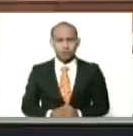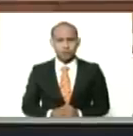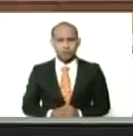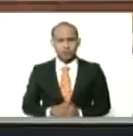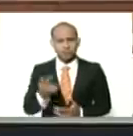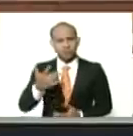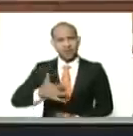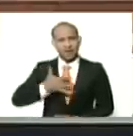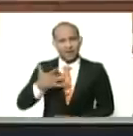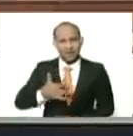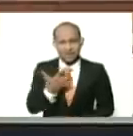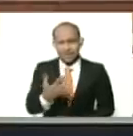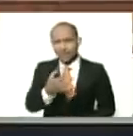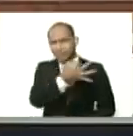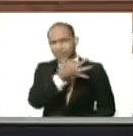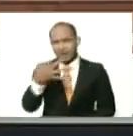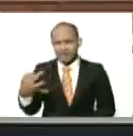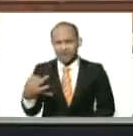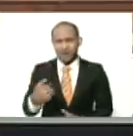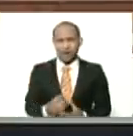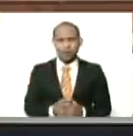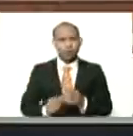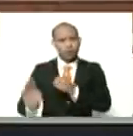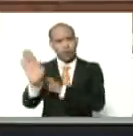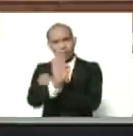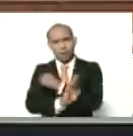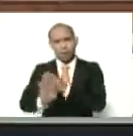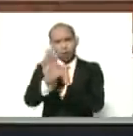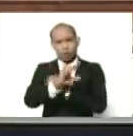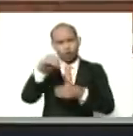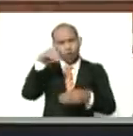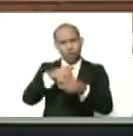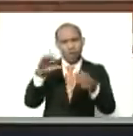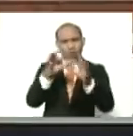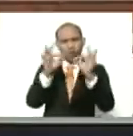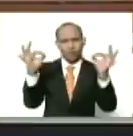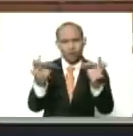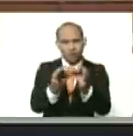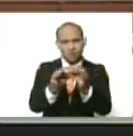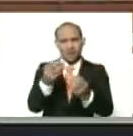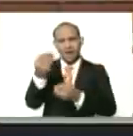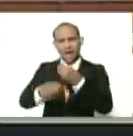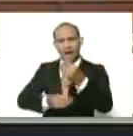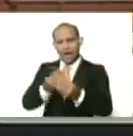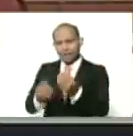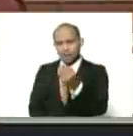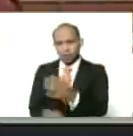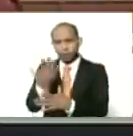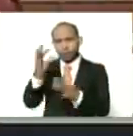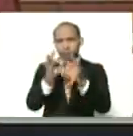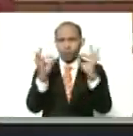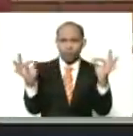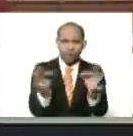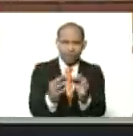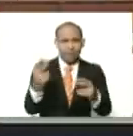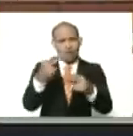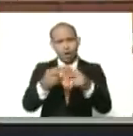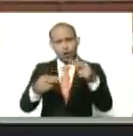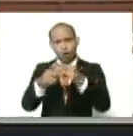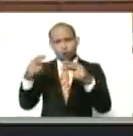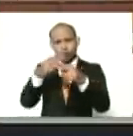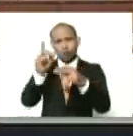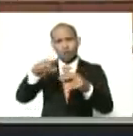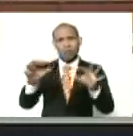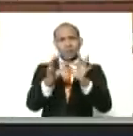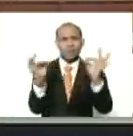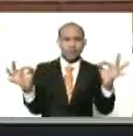el sentimiento innato, de protección de la familia, de creación de la familia, de construcción de la